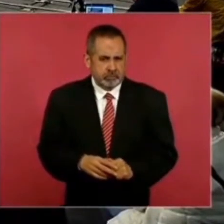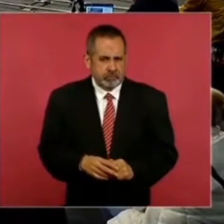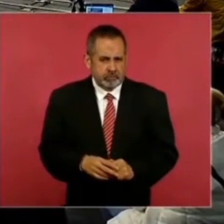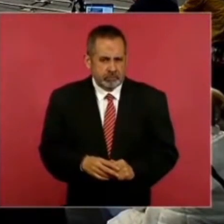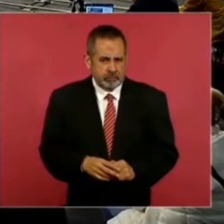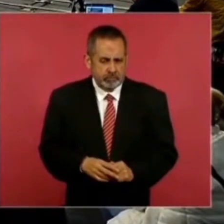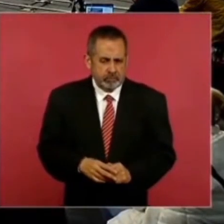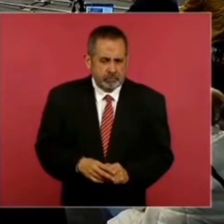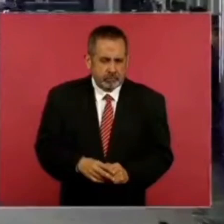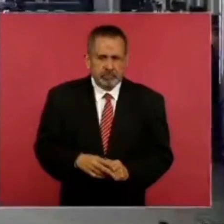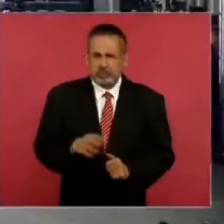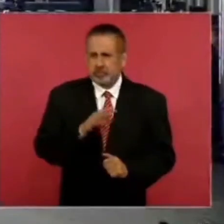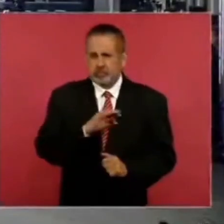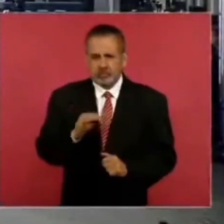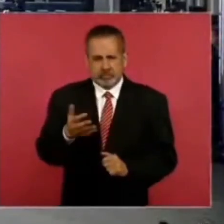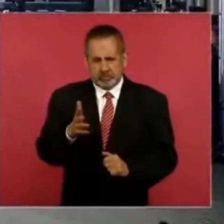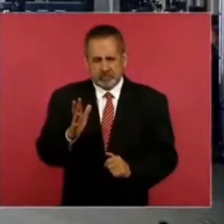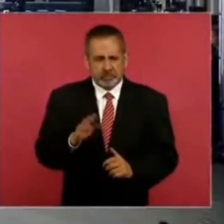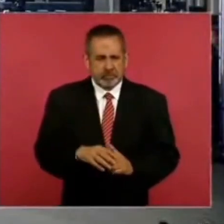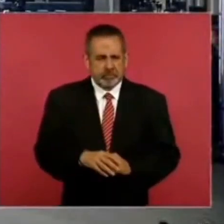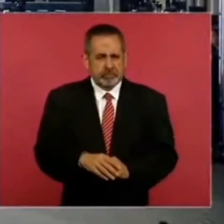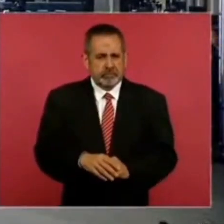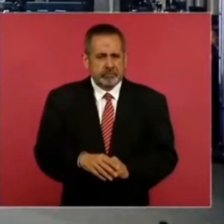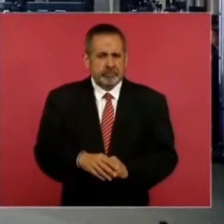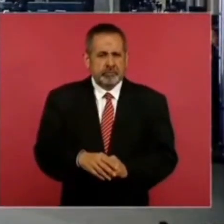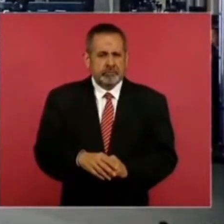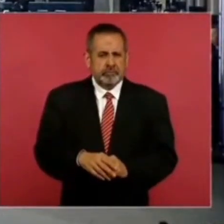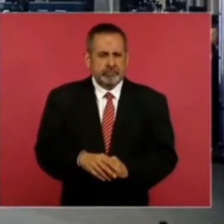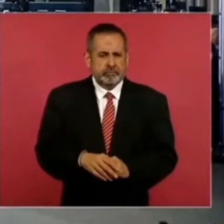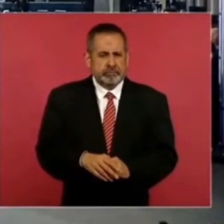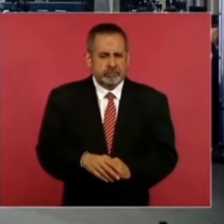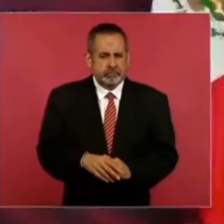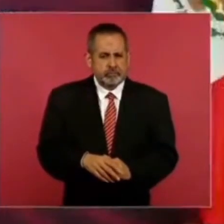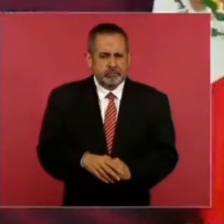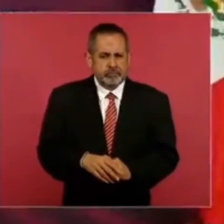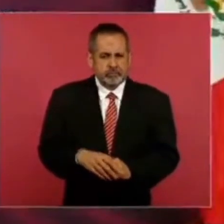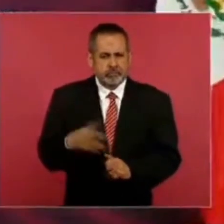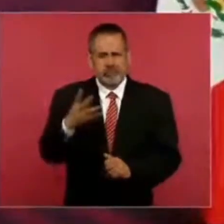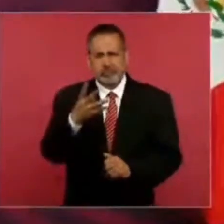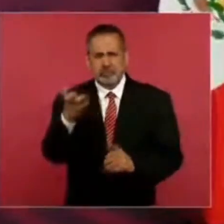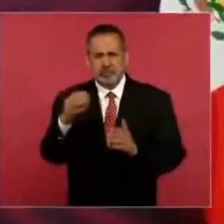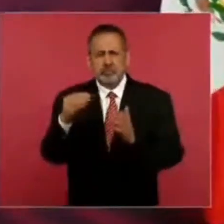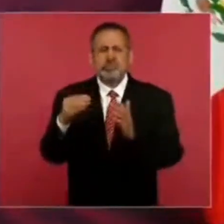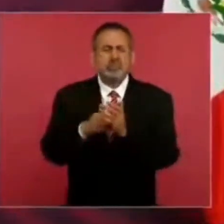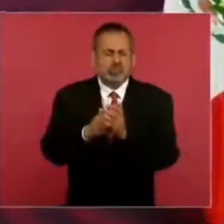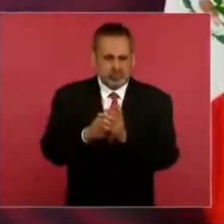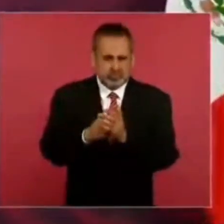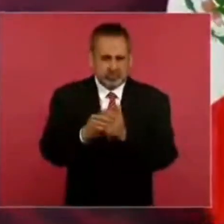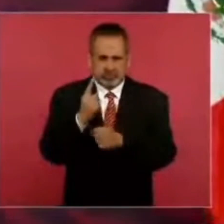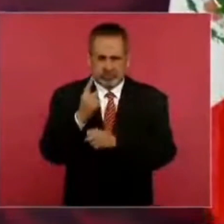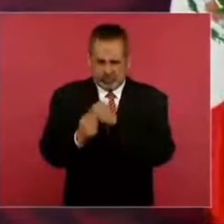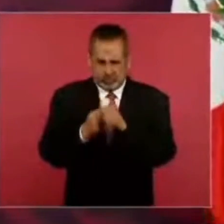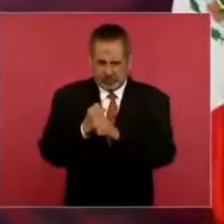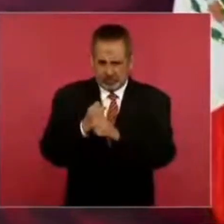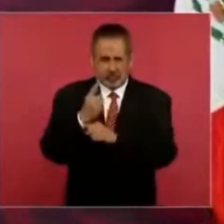sería como como 400.000 anual.